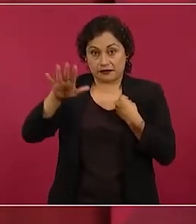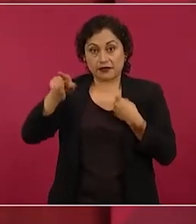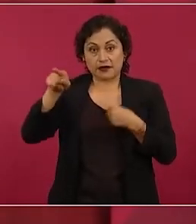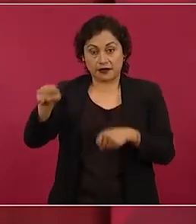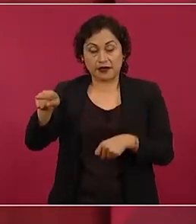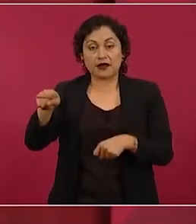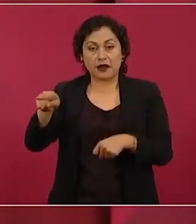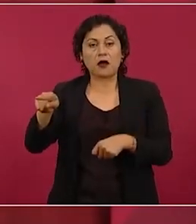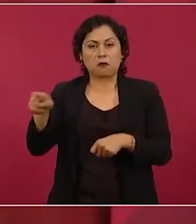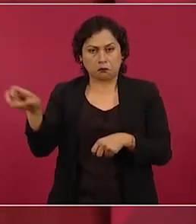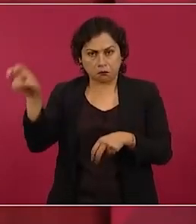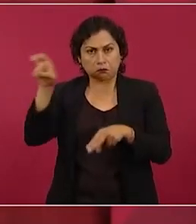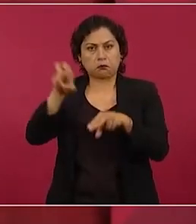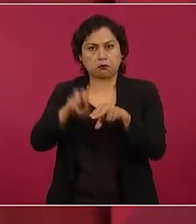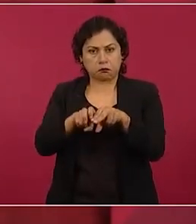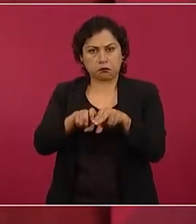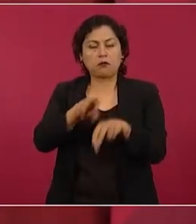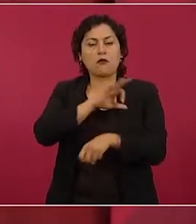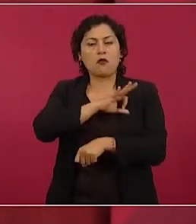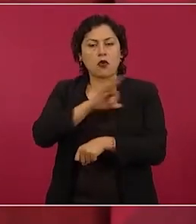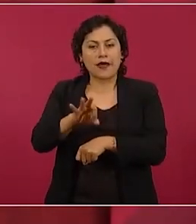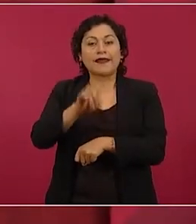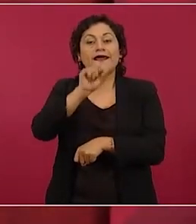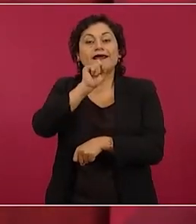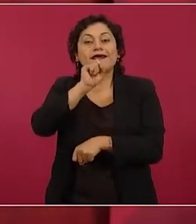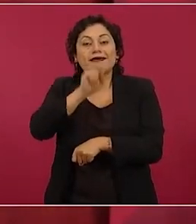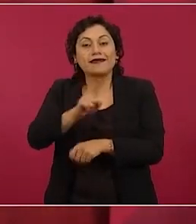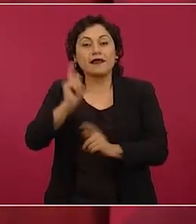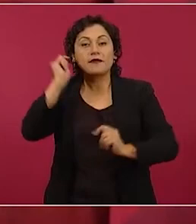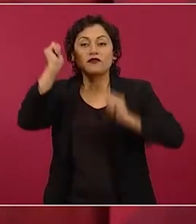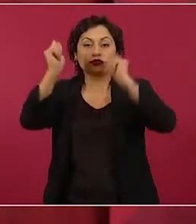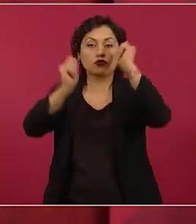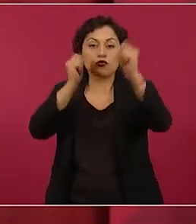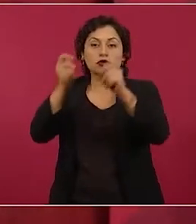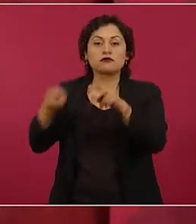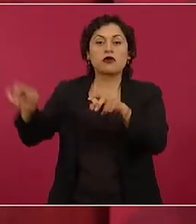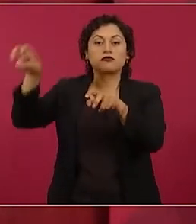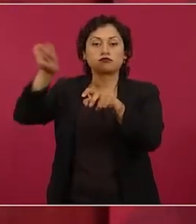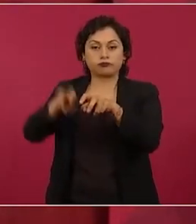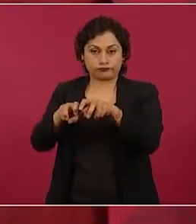y turístico con desplazamiento